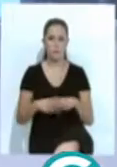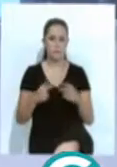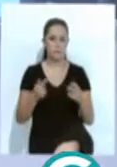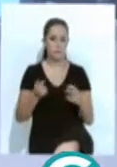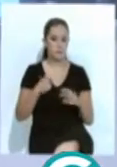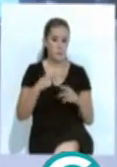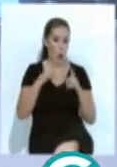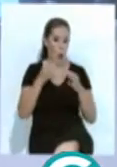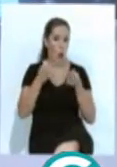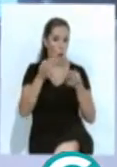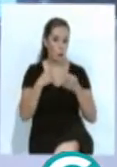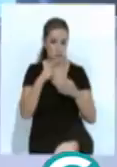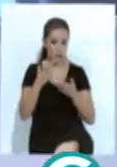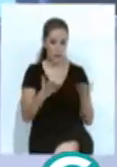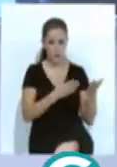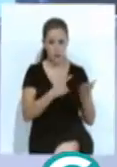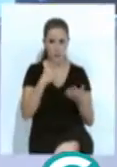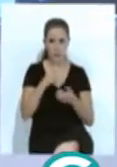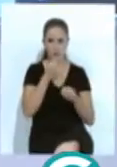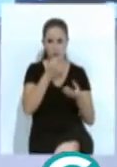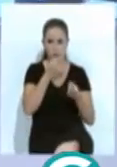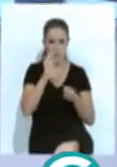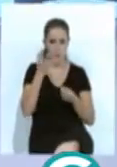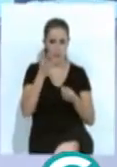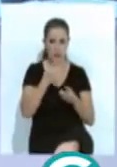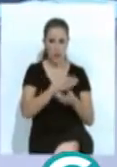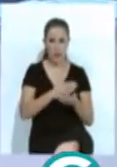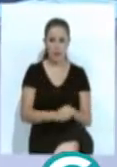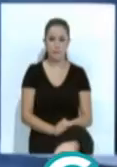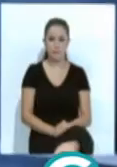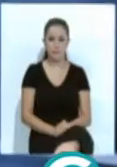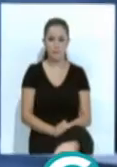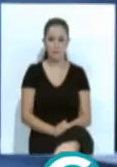Y como siempre, a continuación les ofrecemos la información meteorológica.